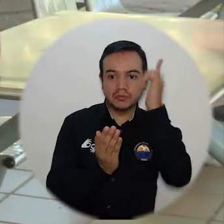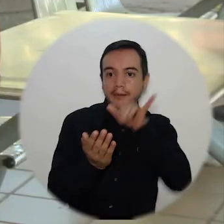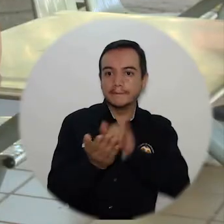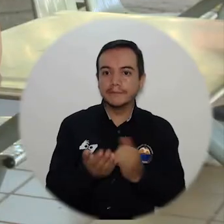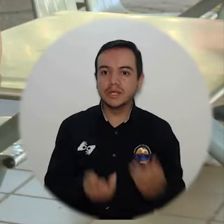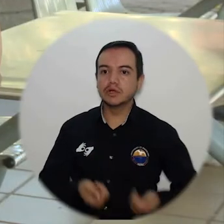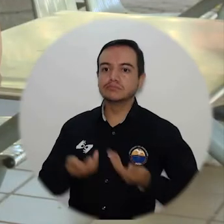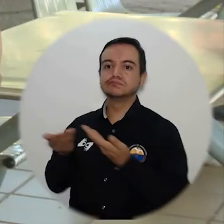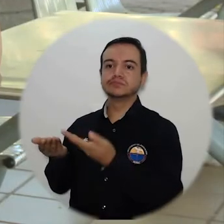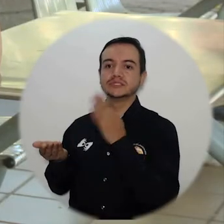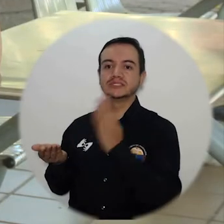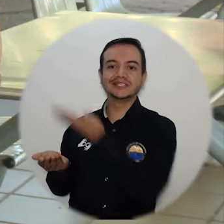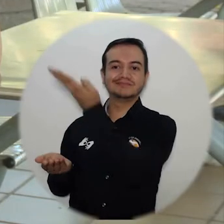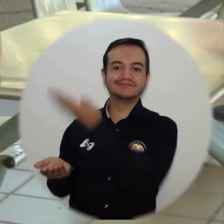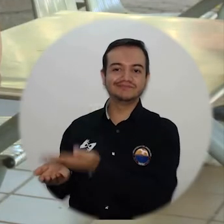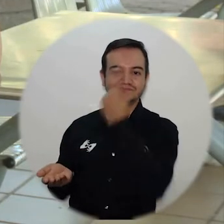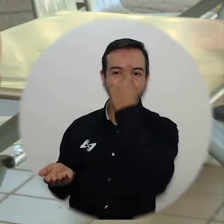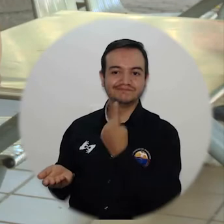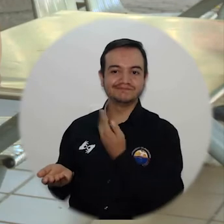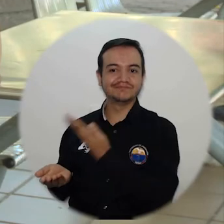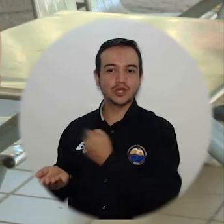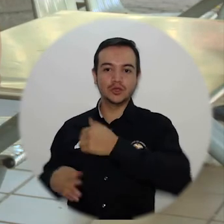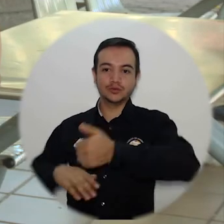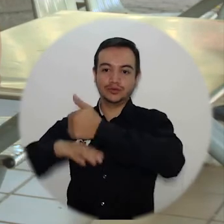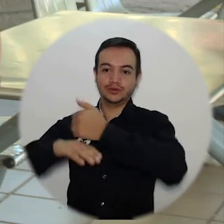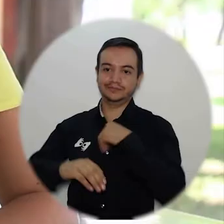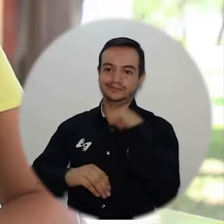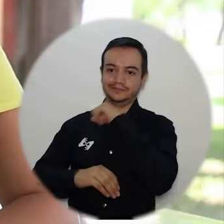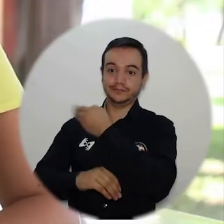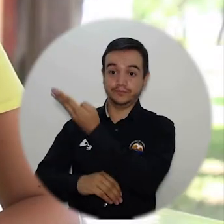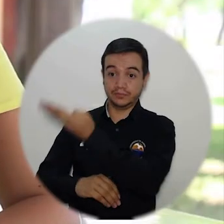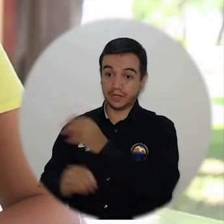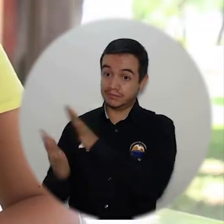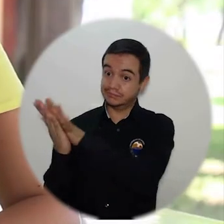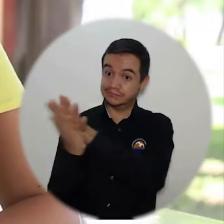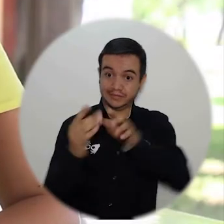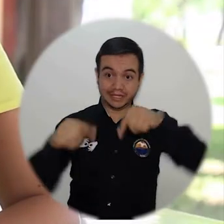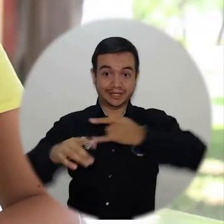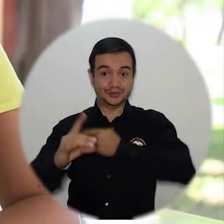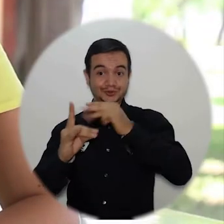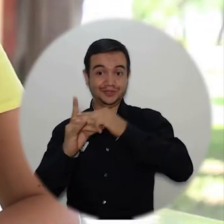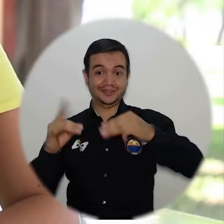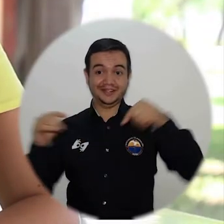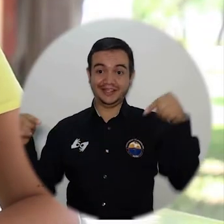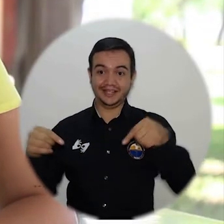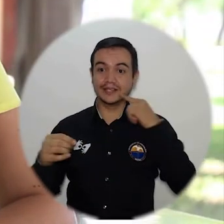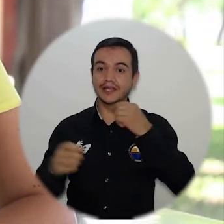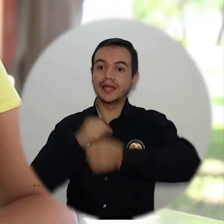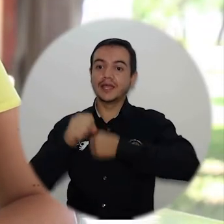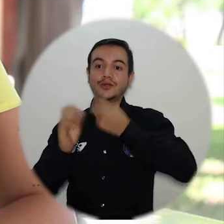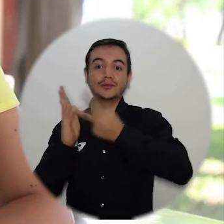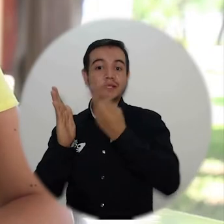eso es lo que representa el doctor Pablo Vera Salazar para la comunidad universitaria. Aquí un mensaje del rector de nuestra Casa de Estudios Superiores,